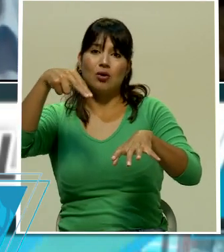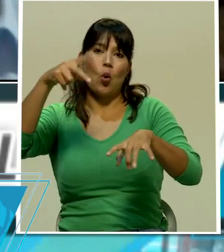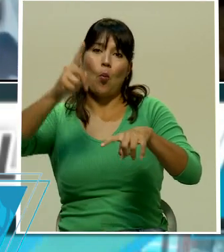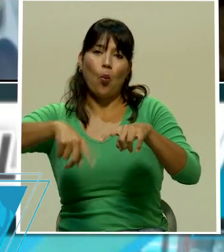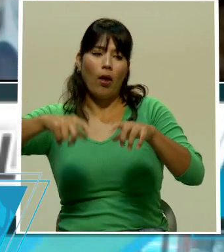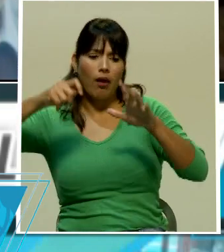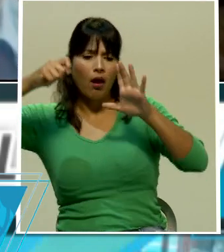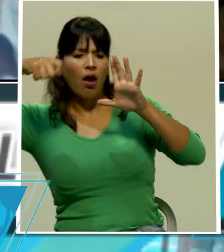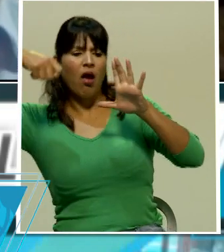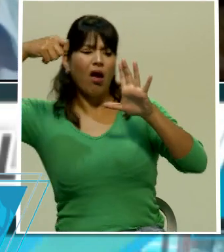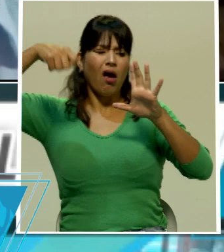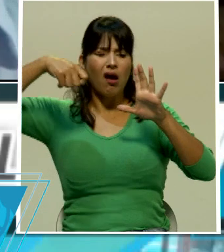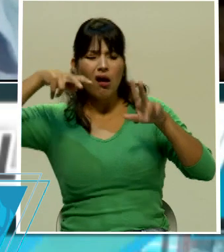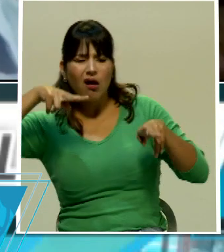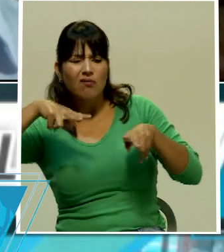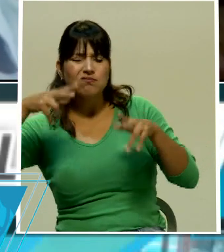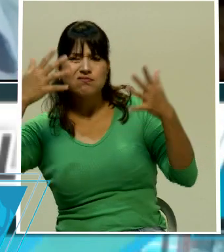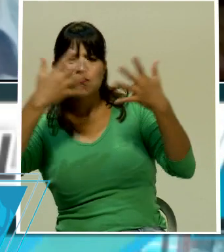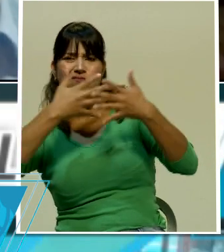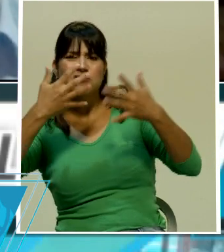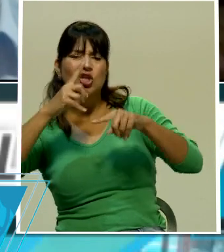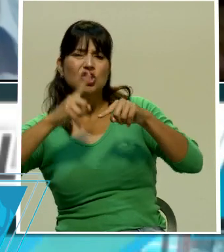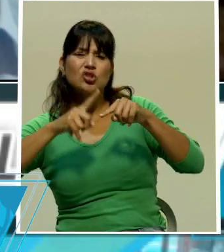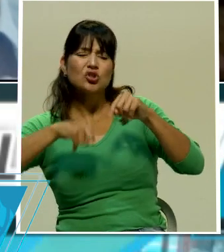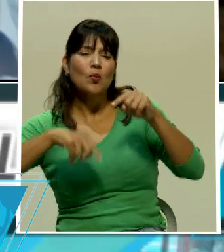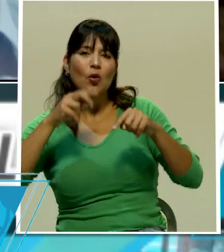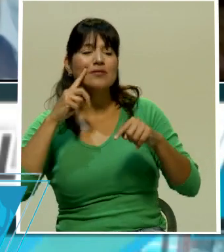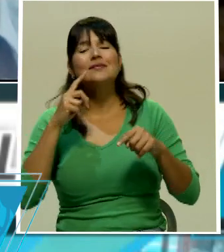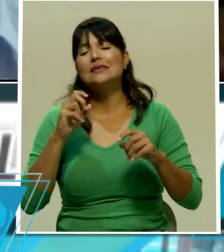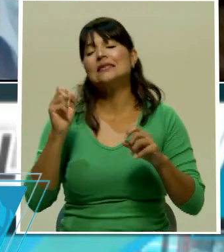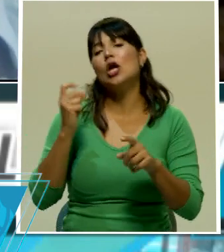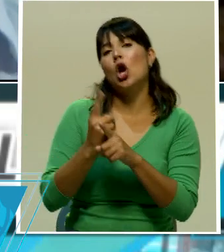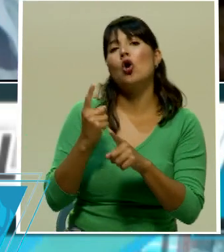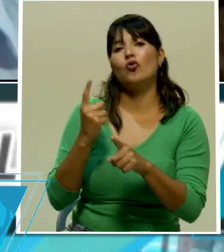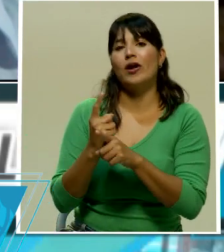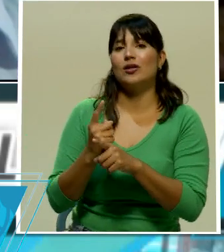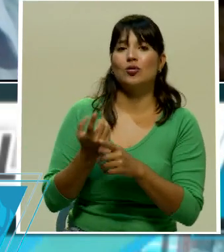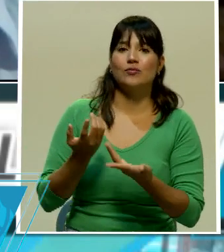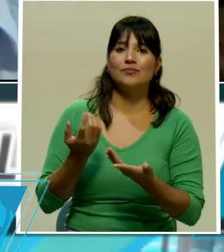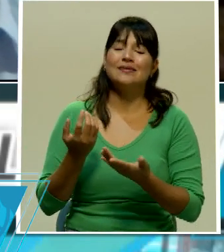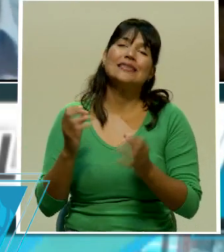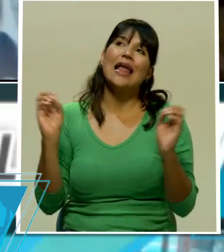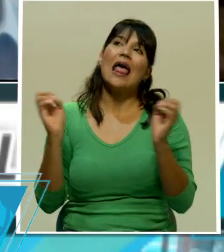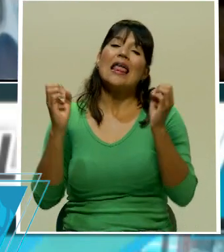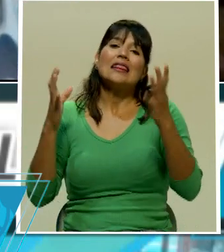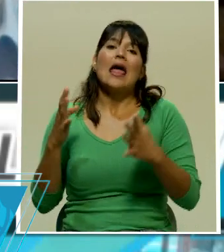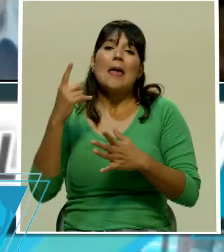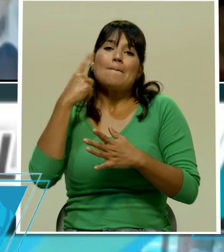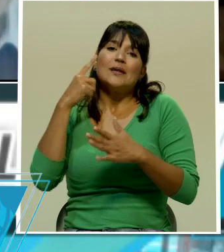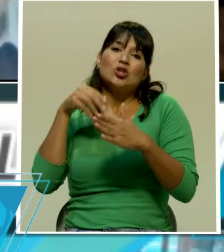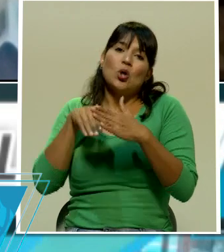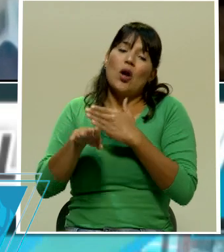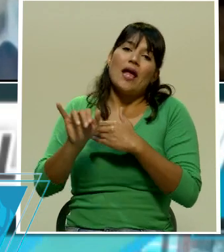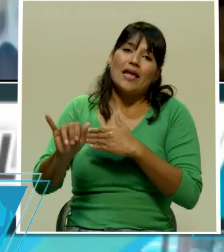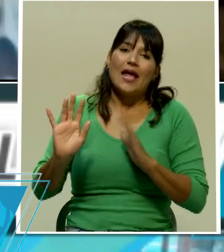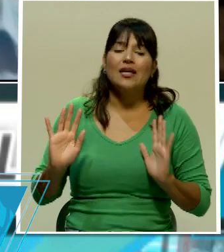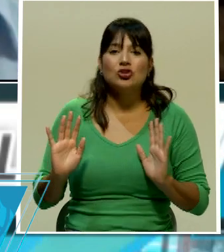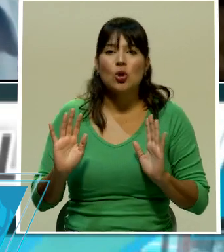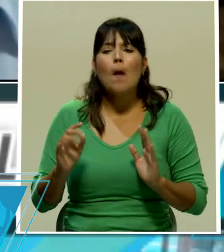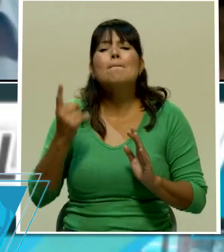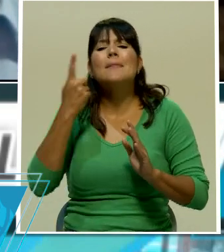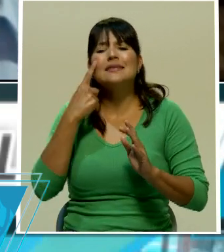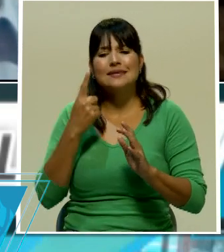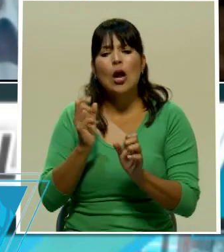eso es correcto eso es una cuestión que nadie podía imaginarse nadie lo pensó se diseñó una barra del público